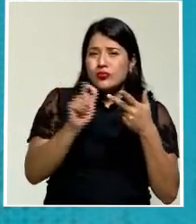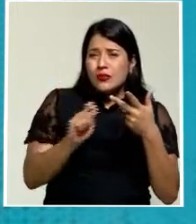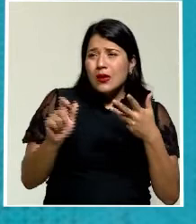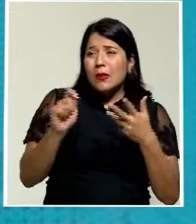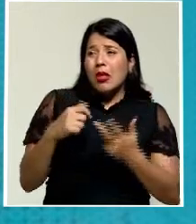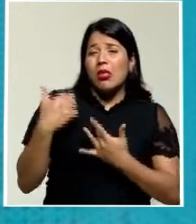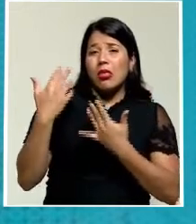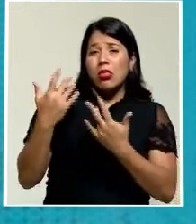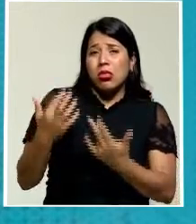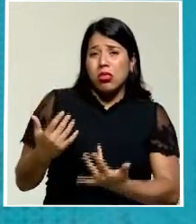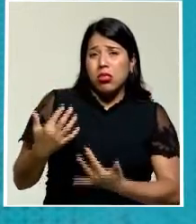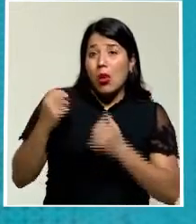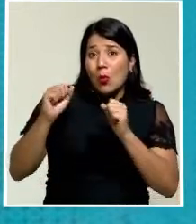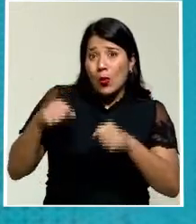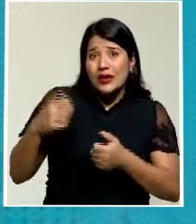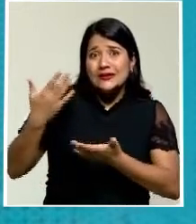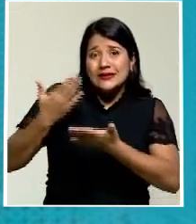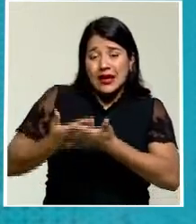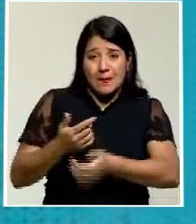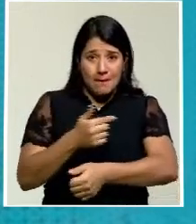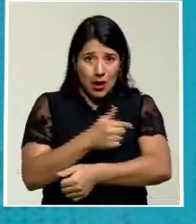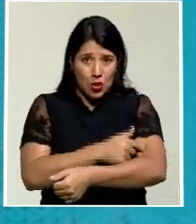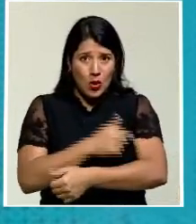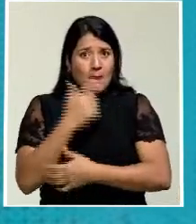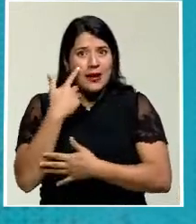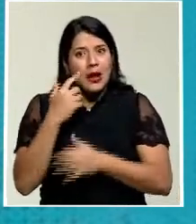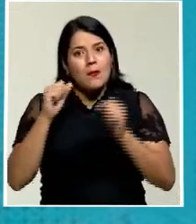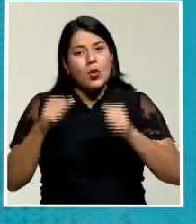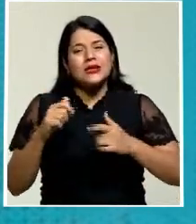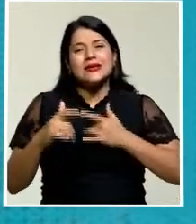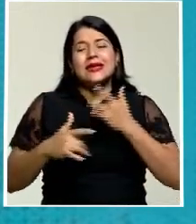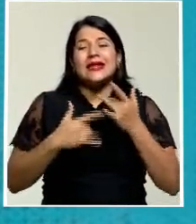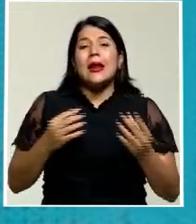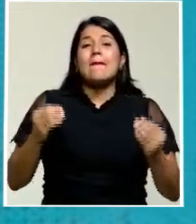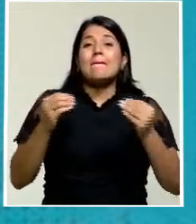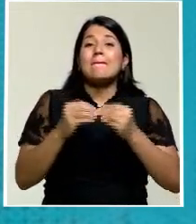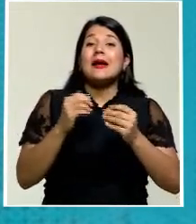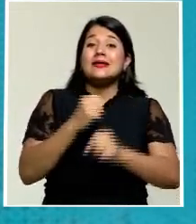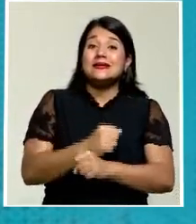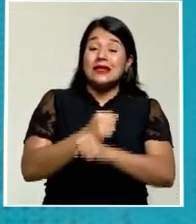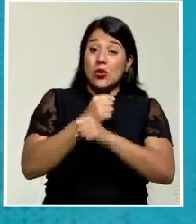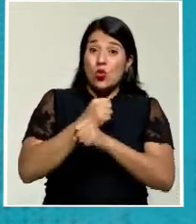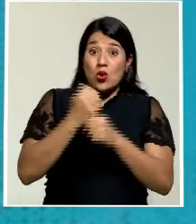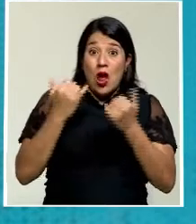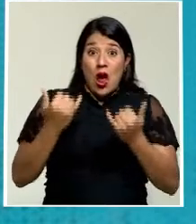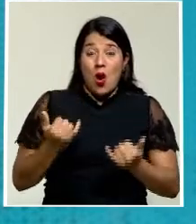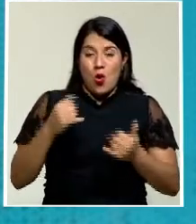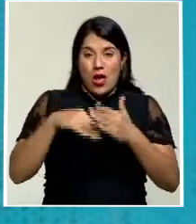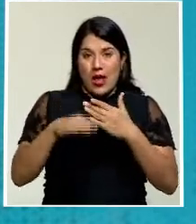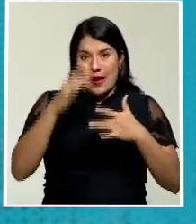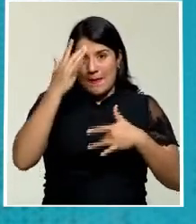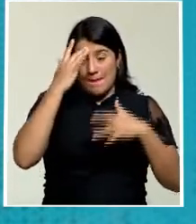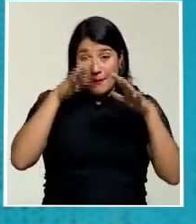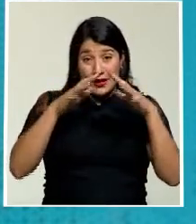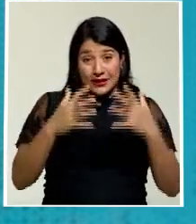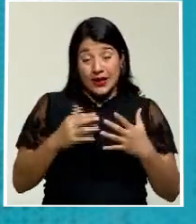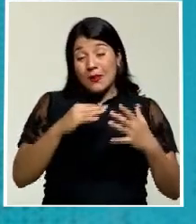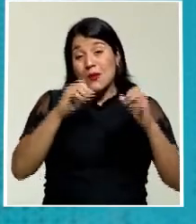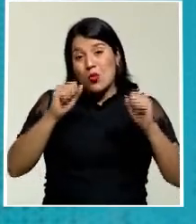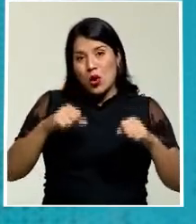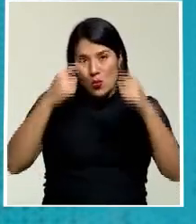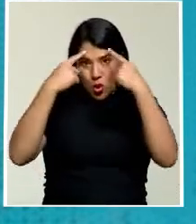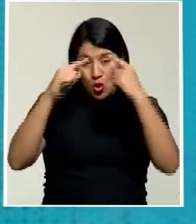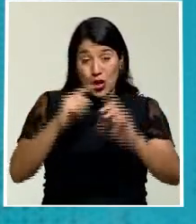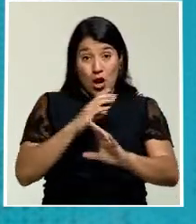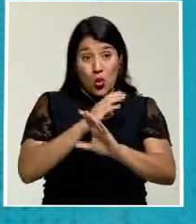suficientes para que como país nos sintiéramos más seguros en medio de la pandemia y logremos salvaguardar las vidas de las